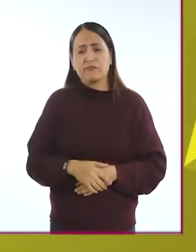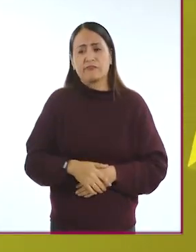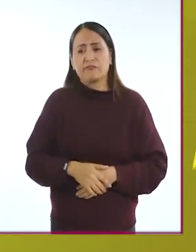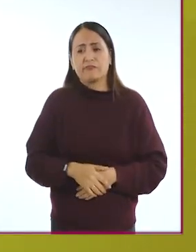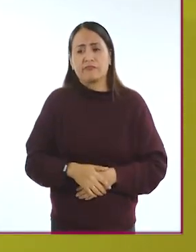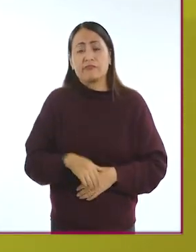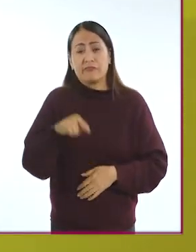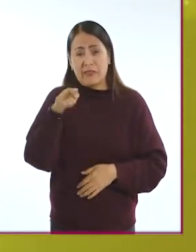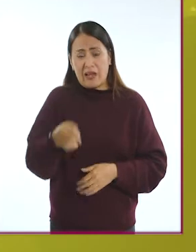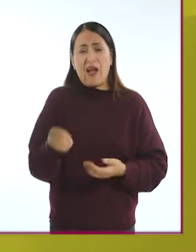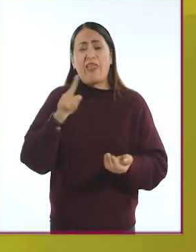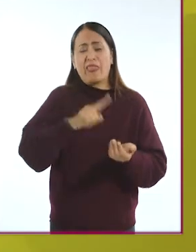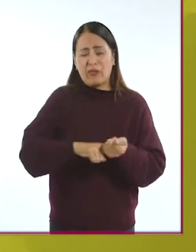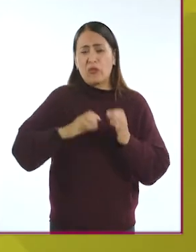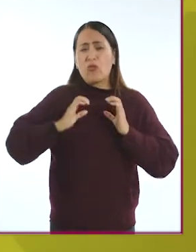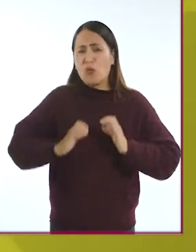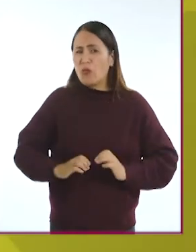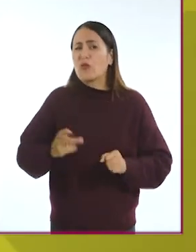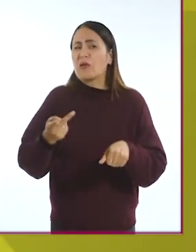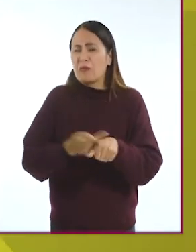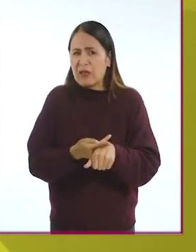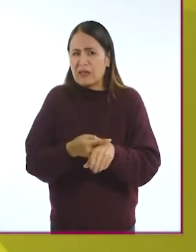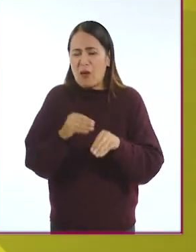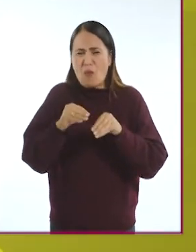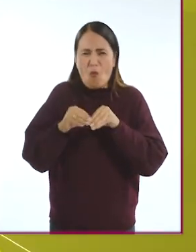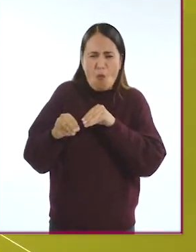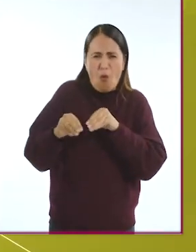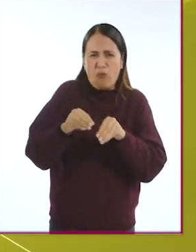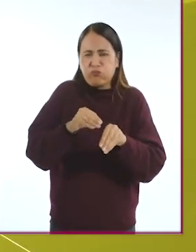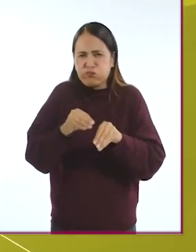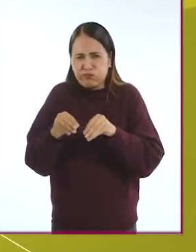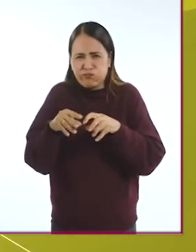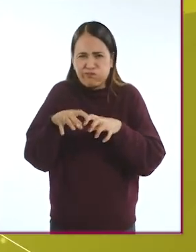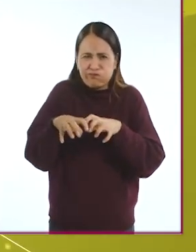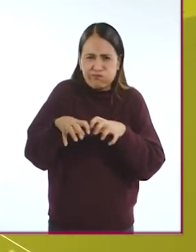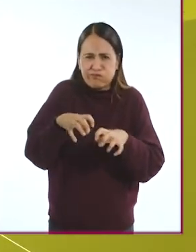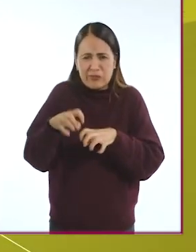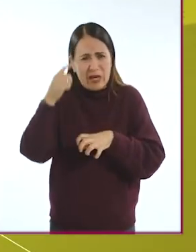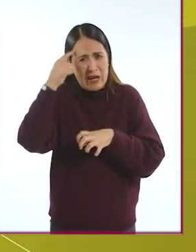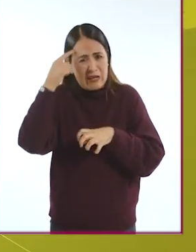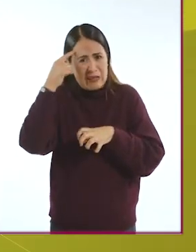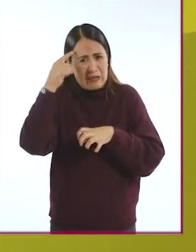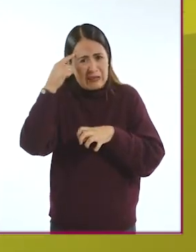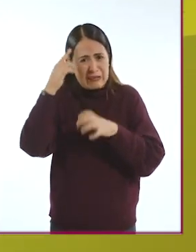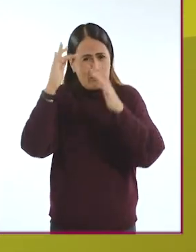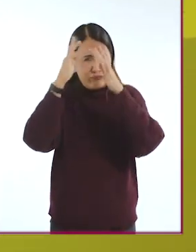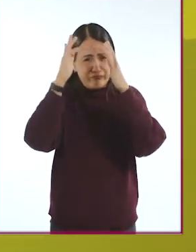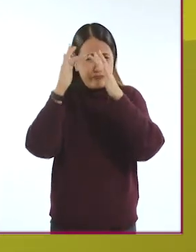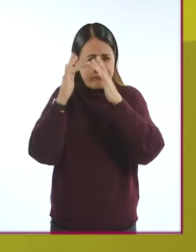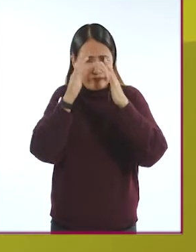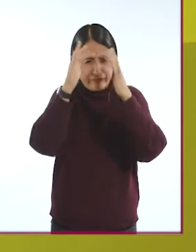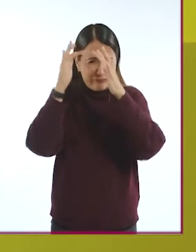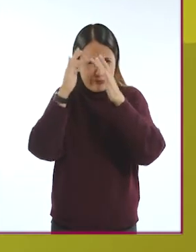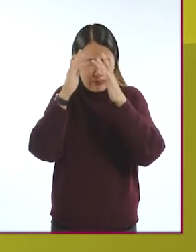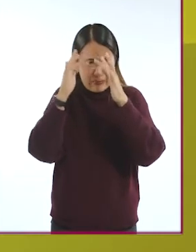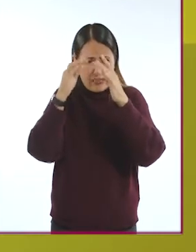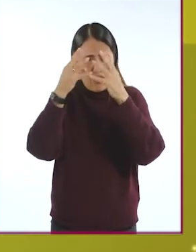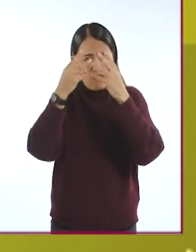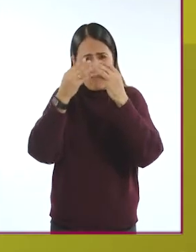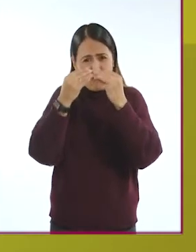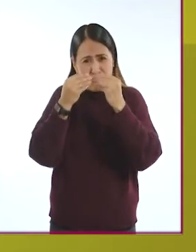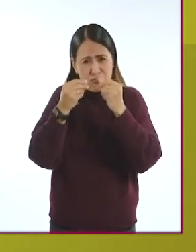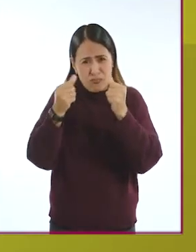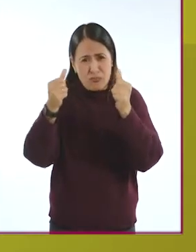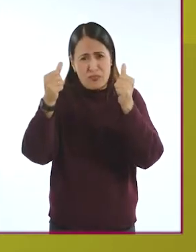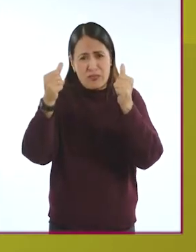El desorden causa debilidad y atrofia muscular ascendente a medida que las neuronas motoras altas y bajas se